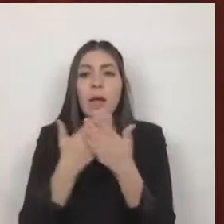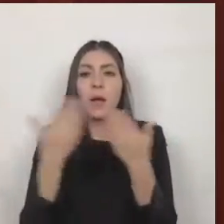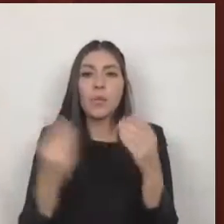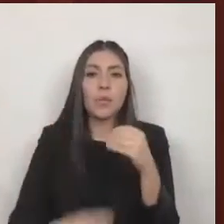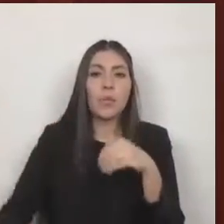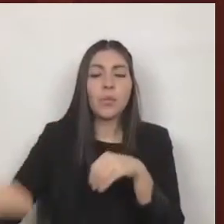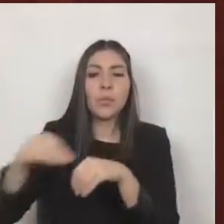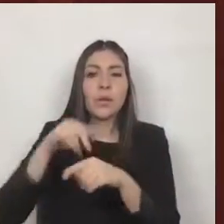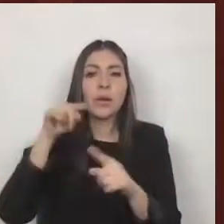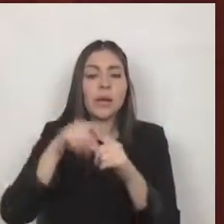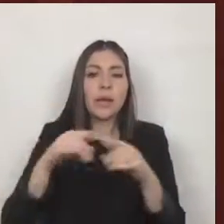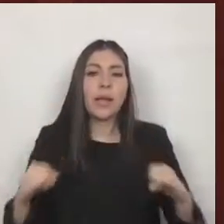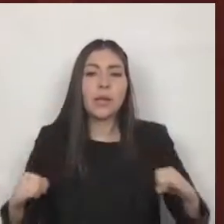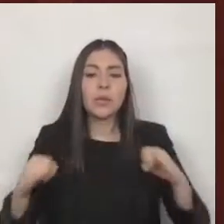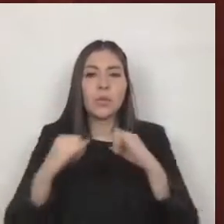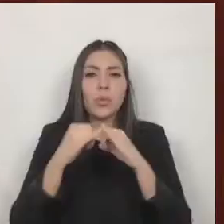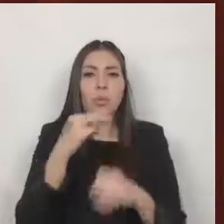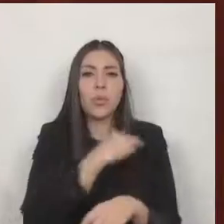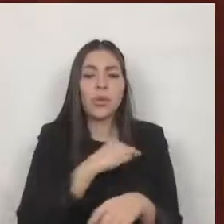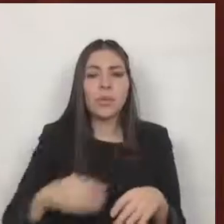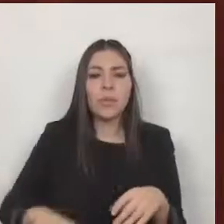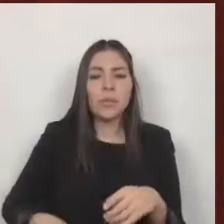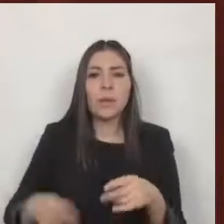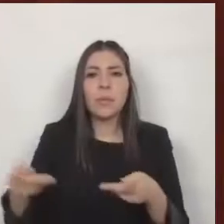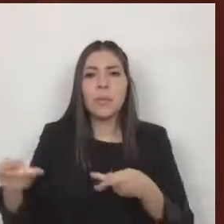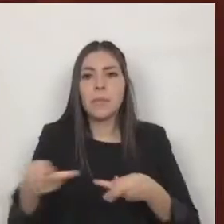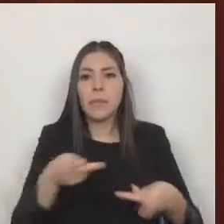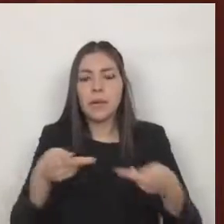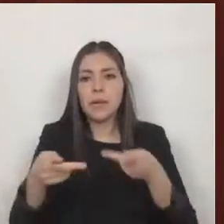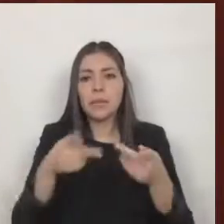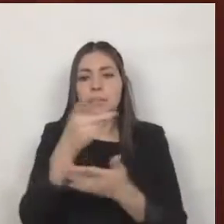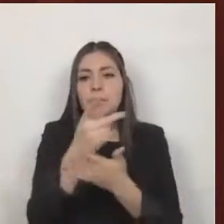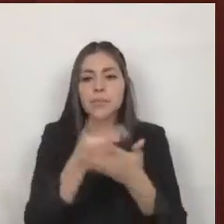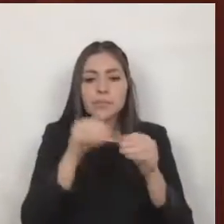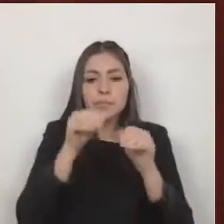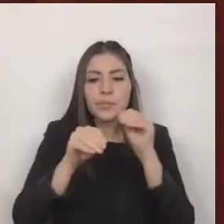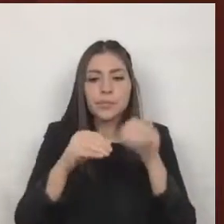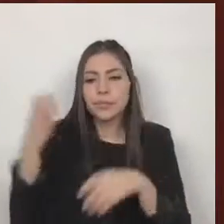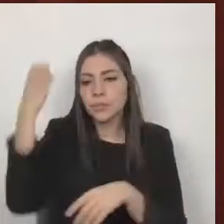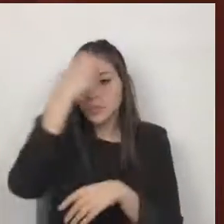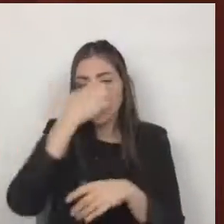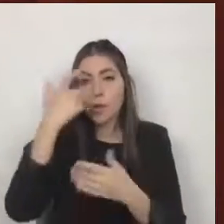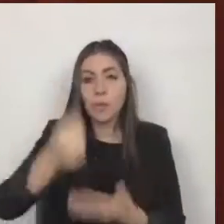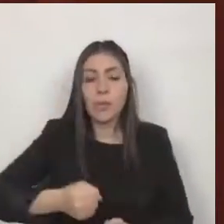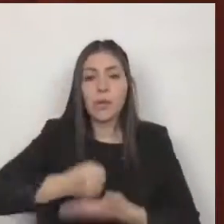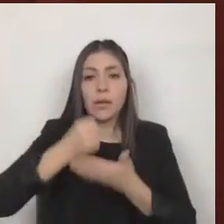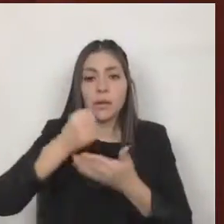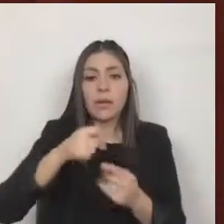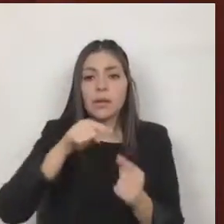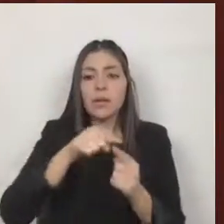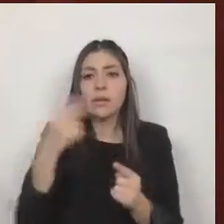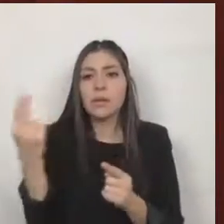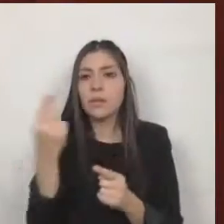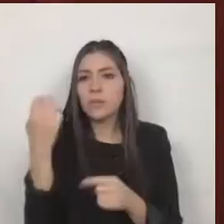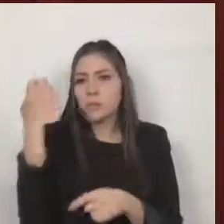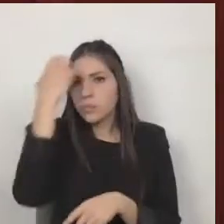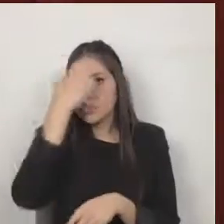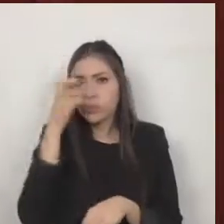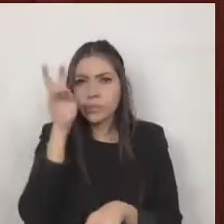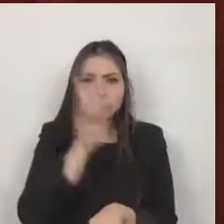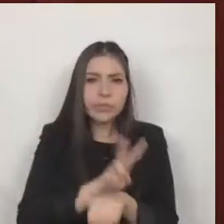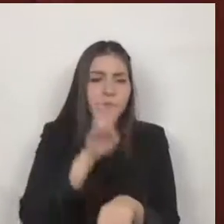municipales de planeación programación presupuestación y evaluación deberán ser observada de manera gradual